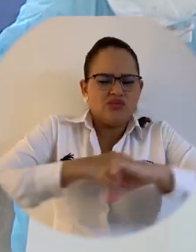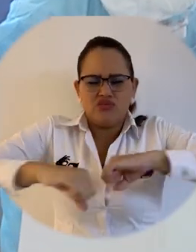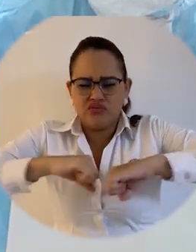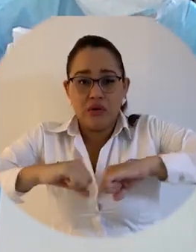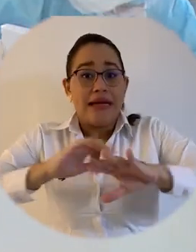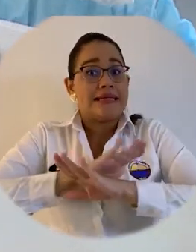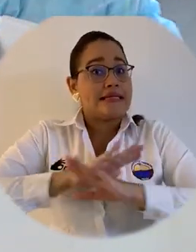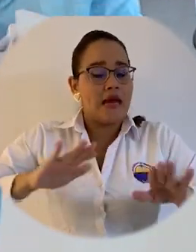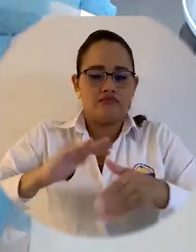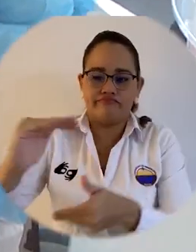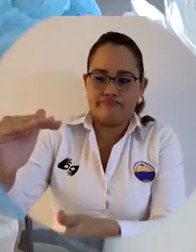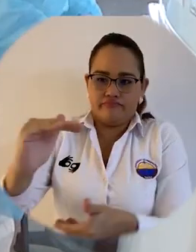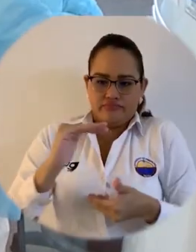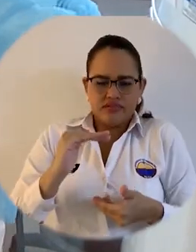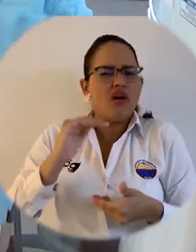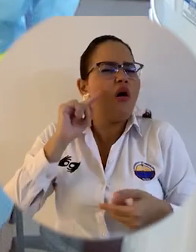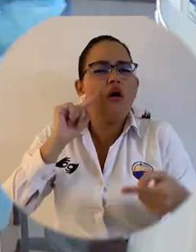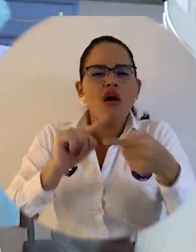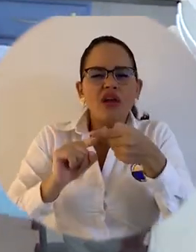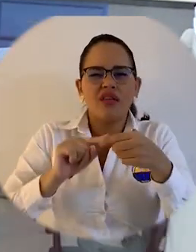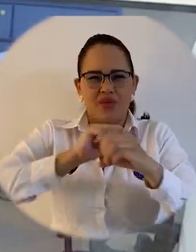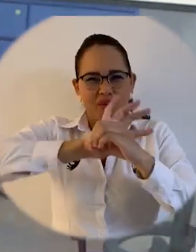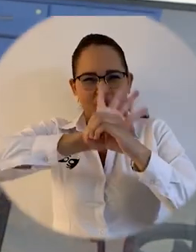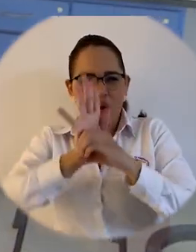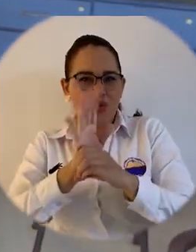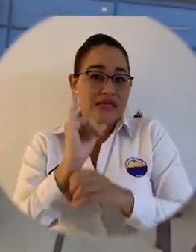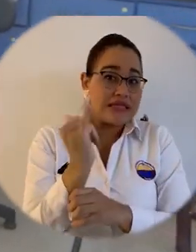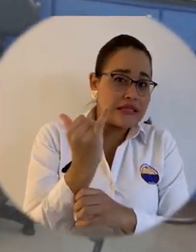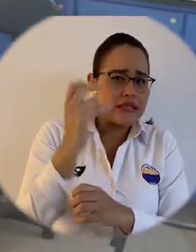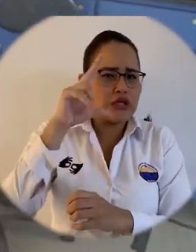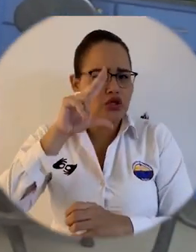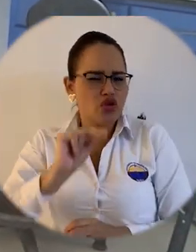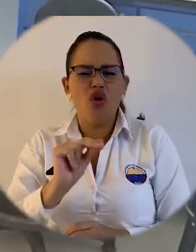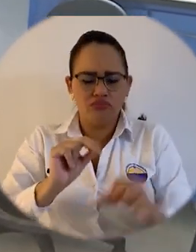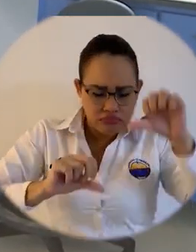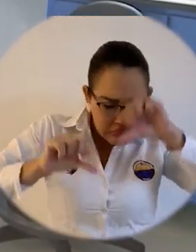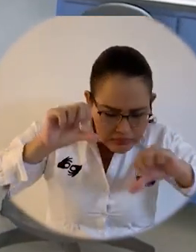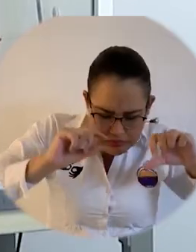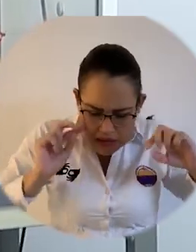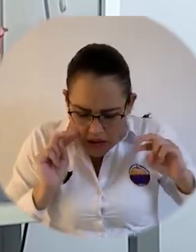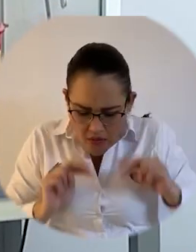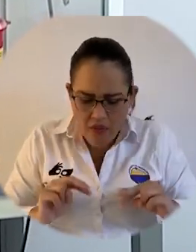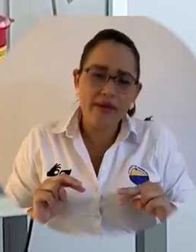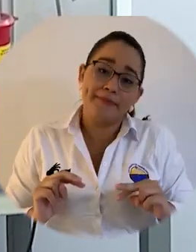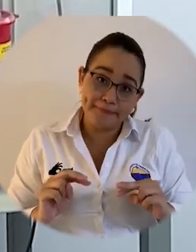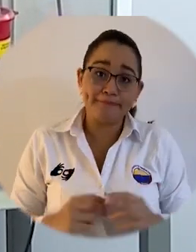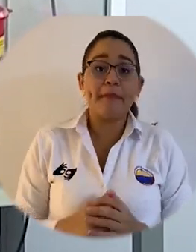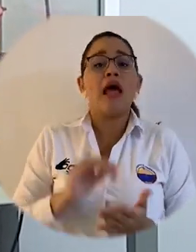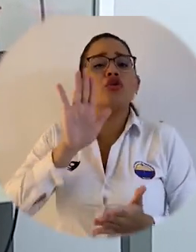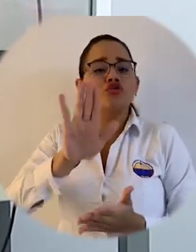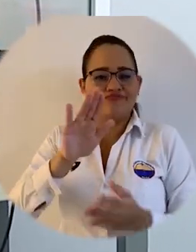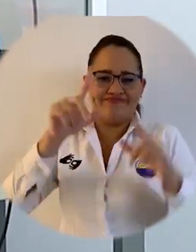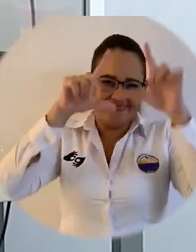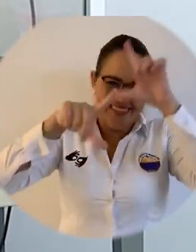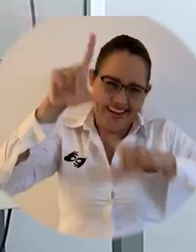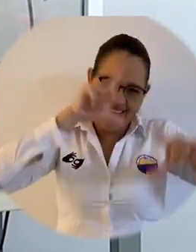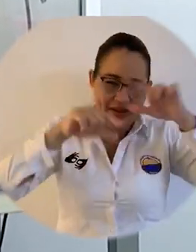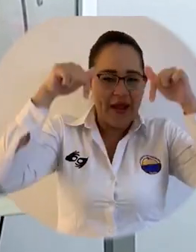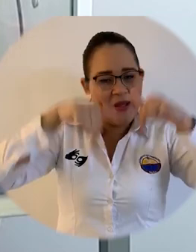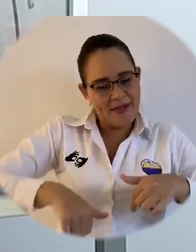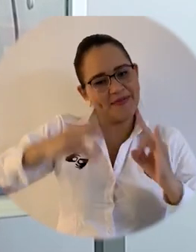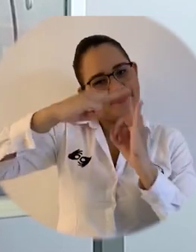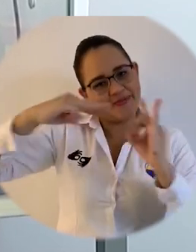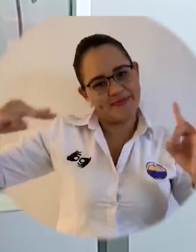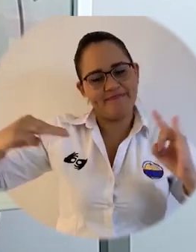para diagnóstico de COVID-19 que serán procesadas en el Laboratorio de Biología Molecular de la Universidad del Magdalena, en aras de